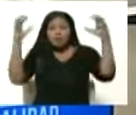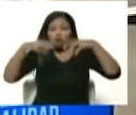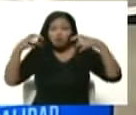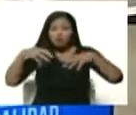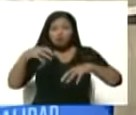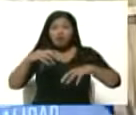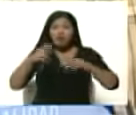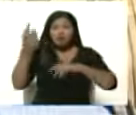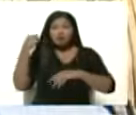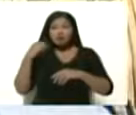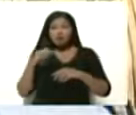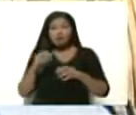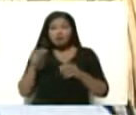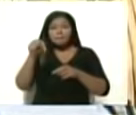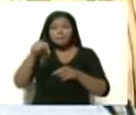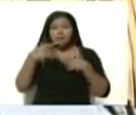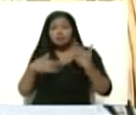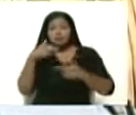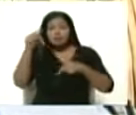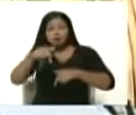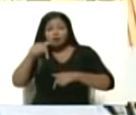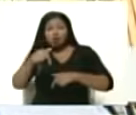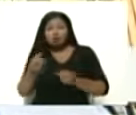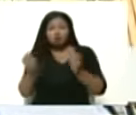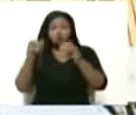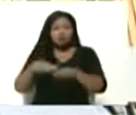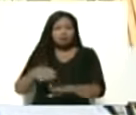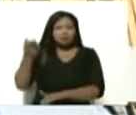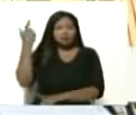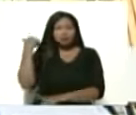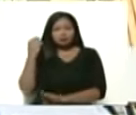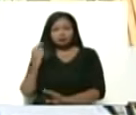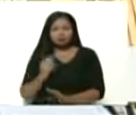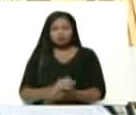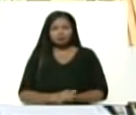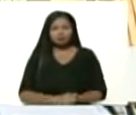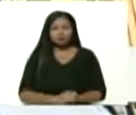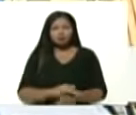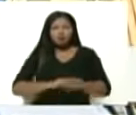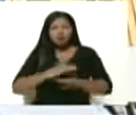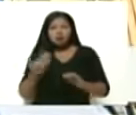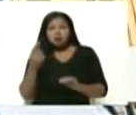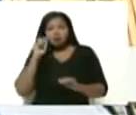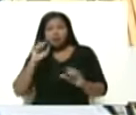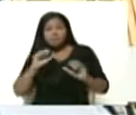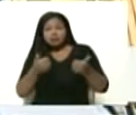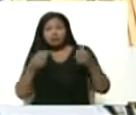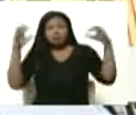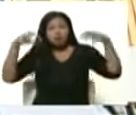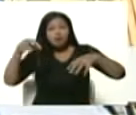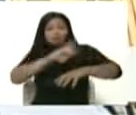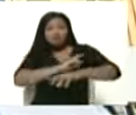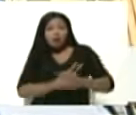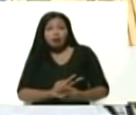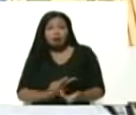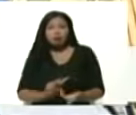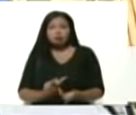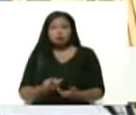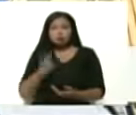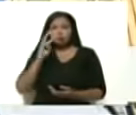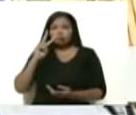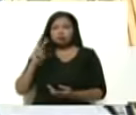yo suspendí el acto. Este acto que vamos a hacer hoy lo suspendí ayer. Porque ya había empezado a llover muy duro. Y el